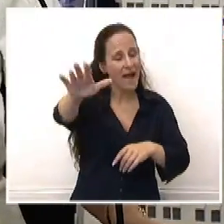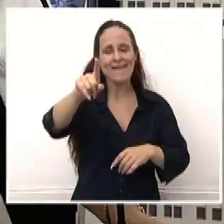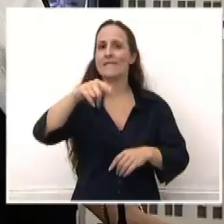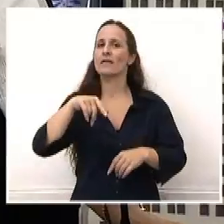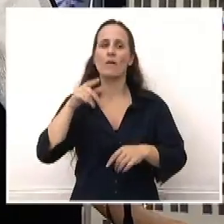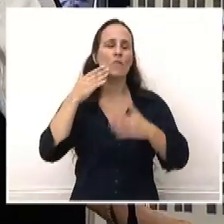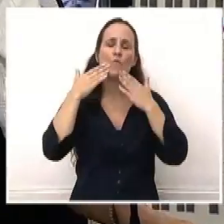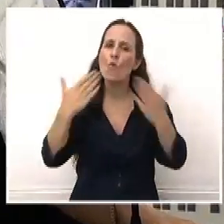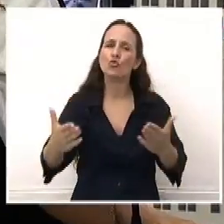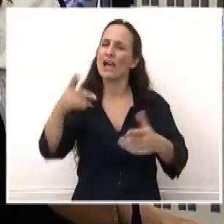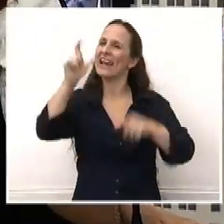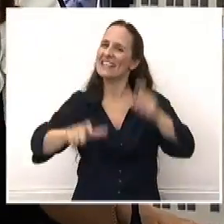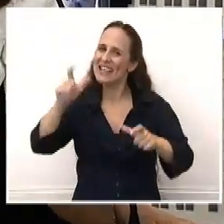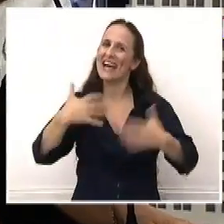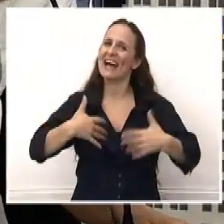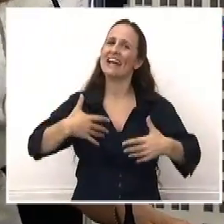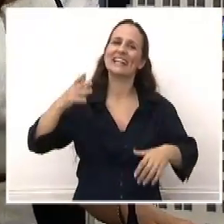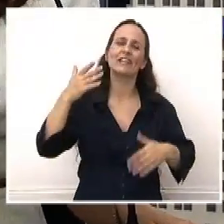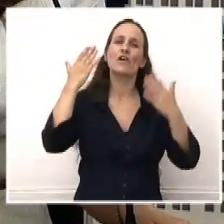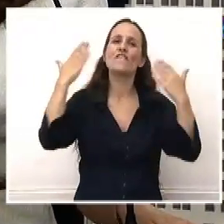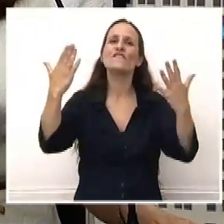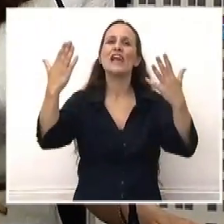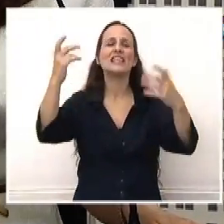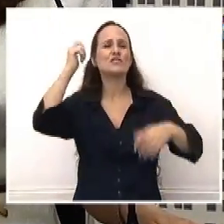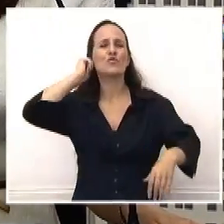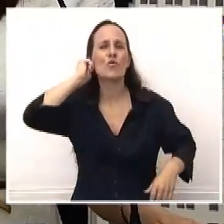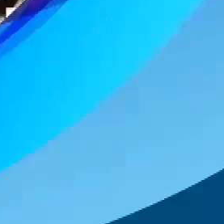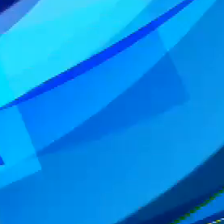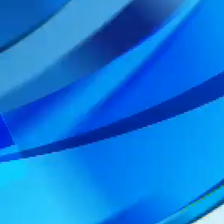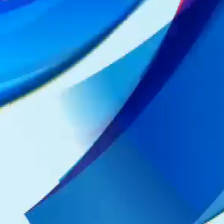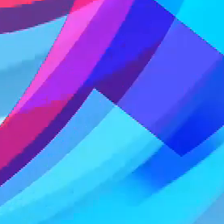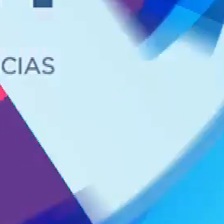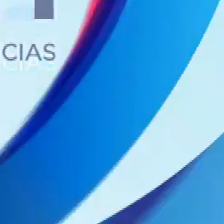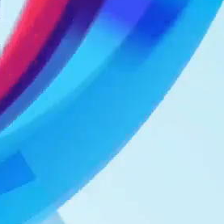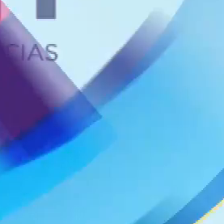gracias argentinos y feliz cumpleaños, democracia argentina.